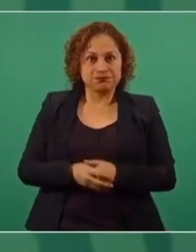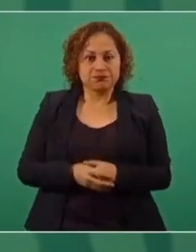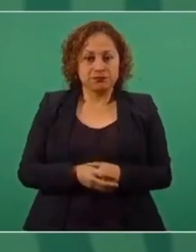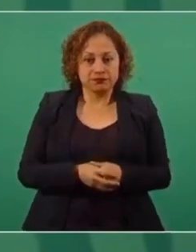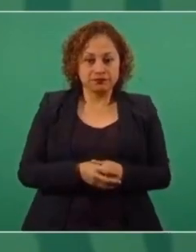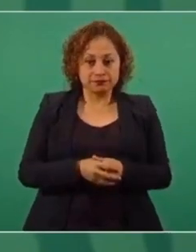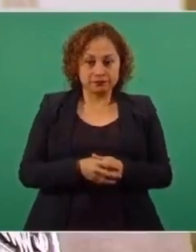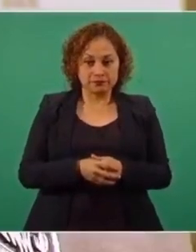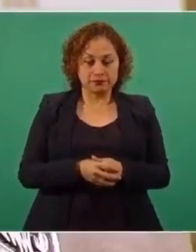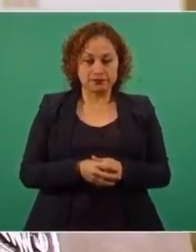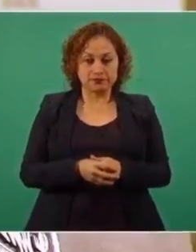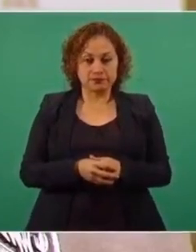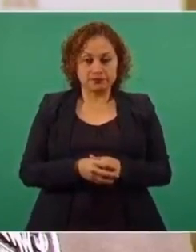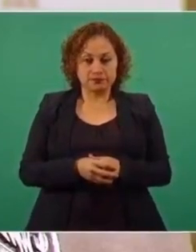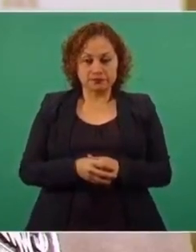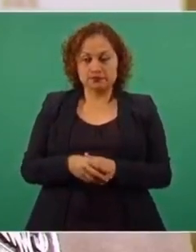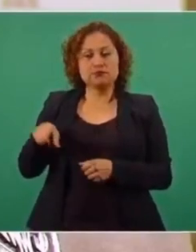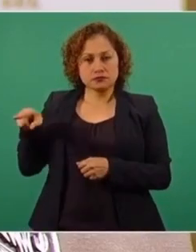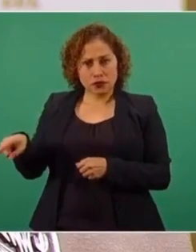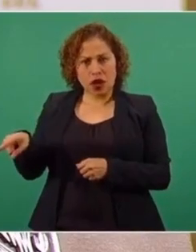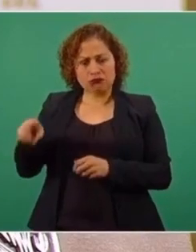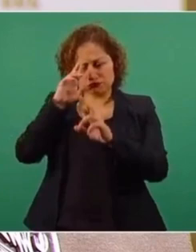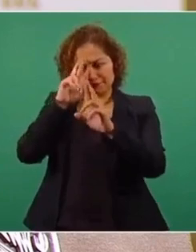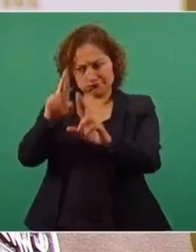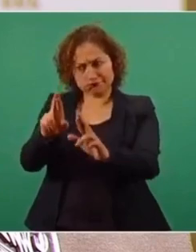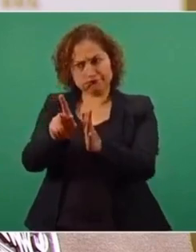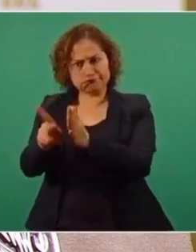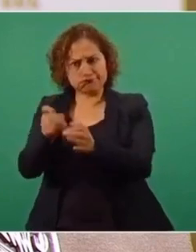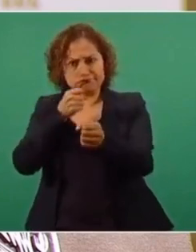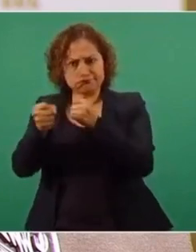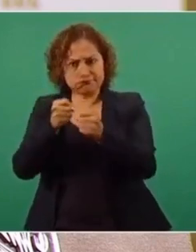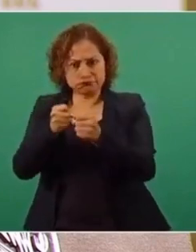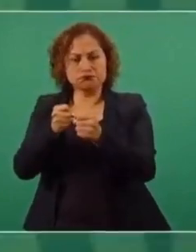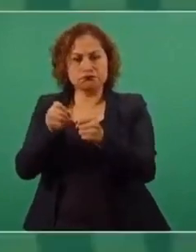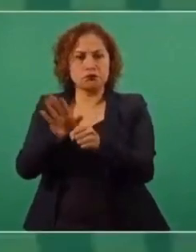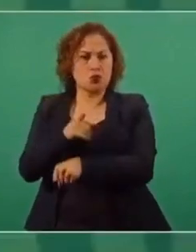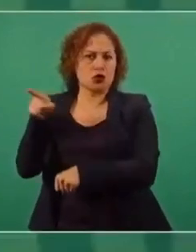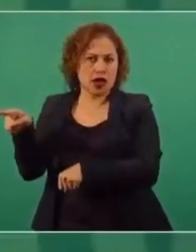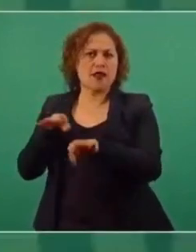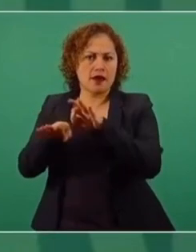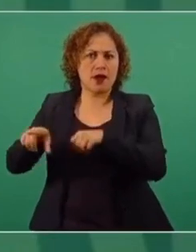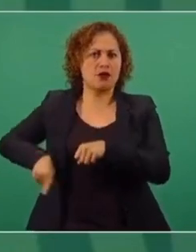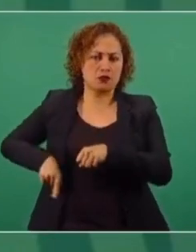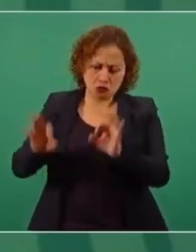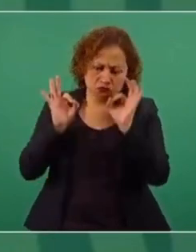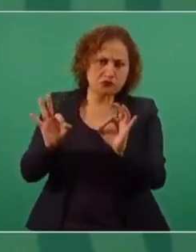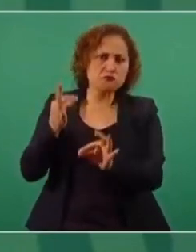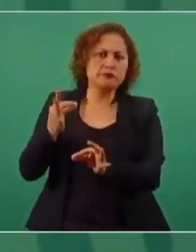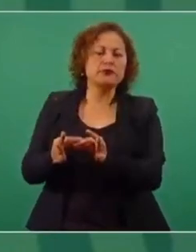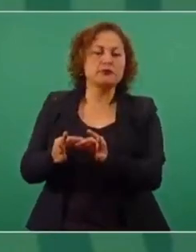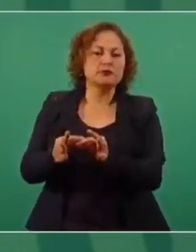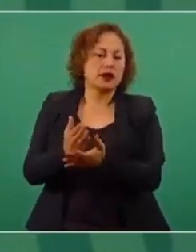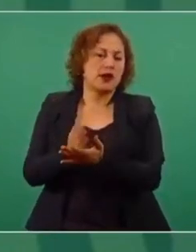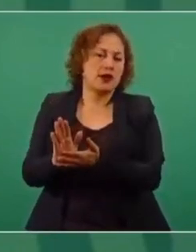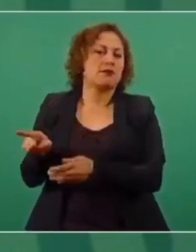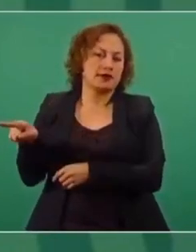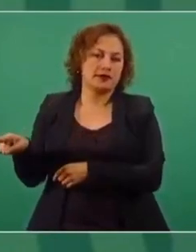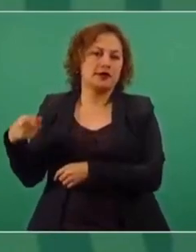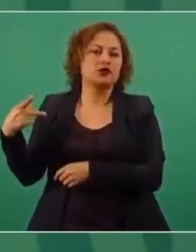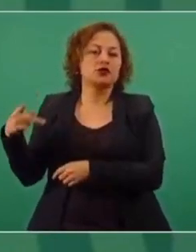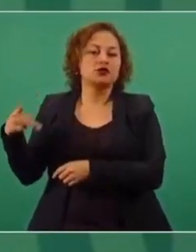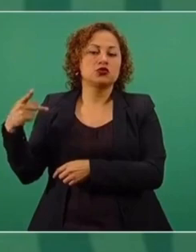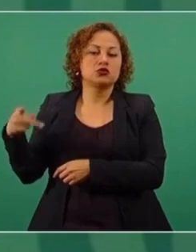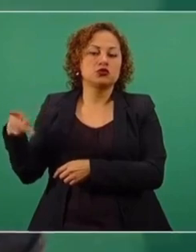con respeto a los medios, porque es un buen servidor público y además porque es hijo